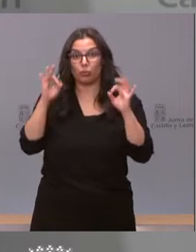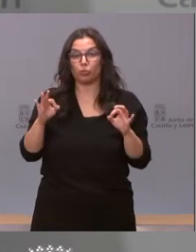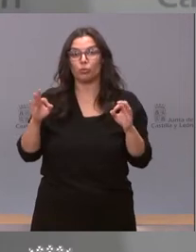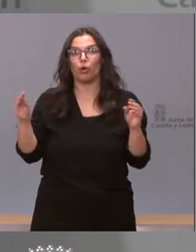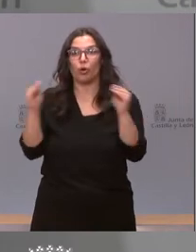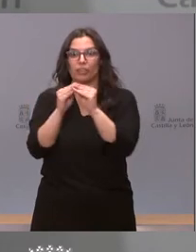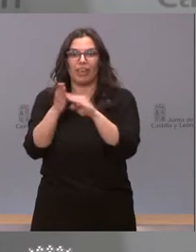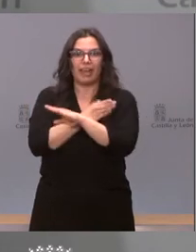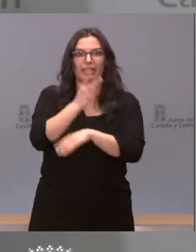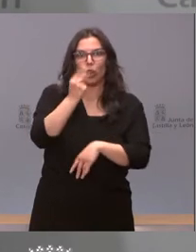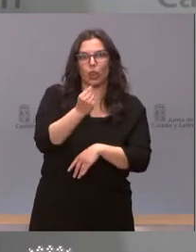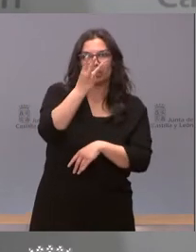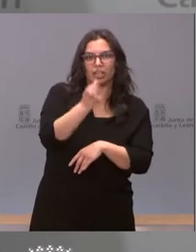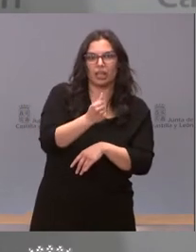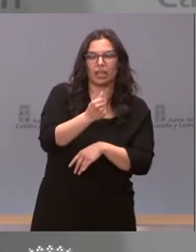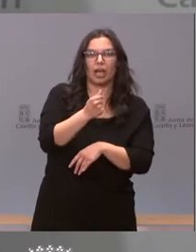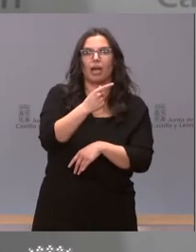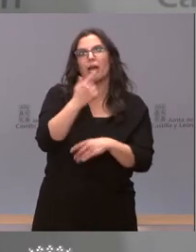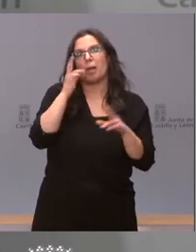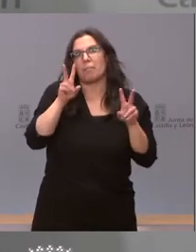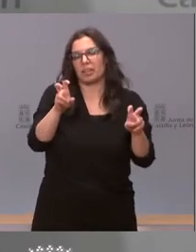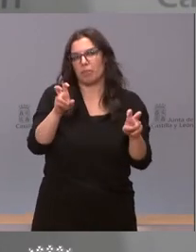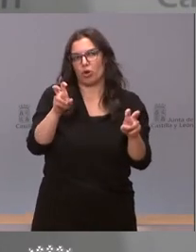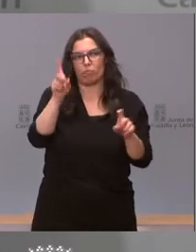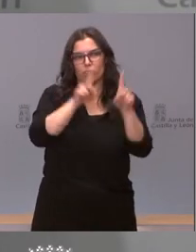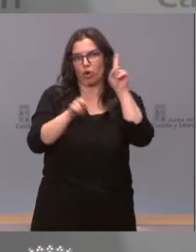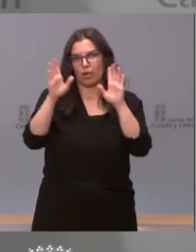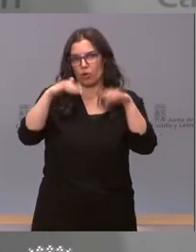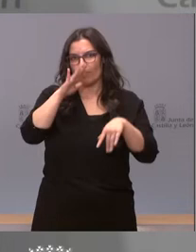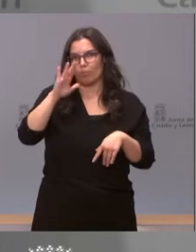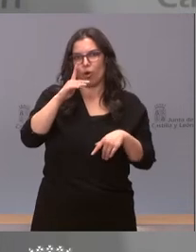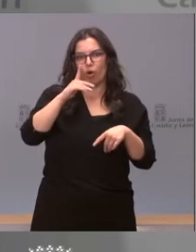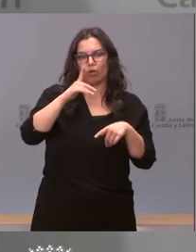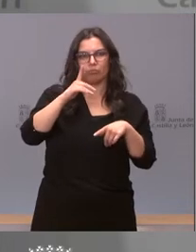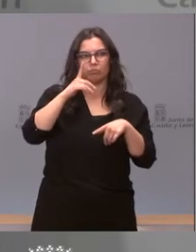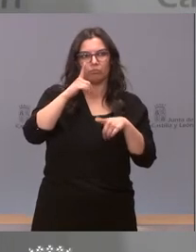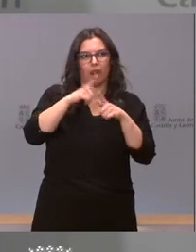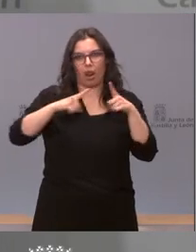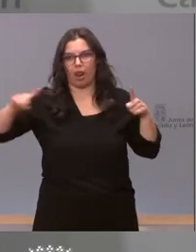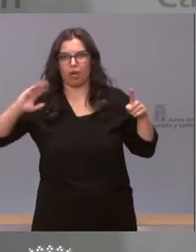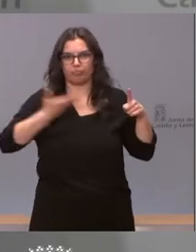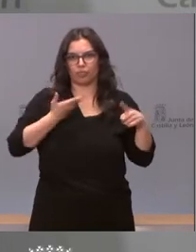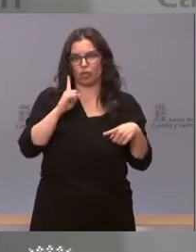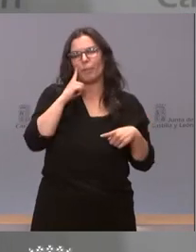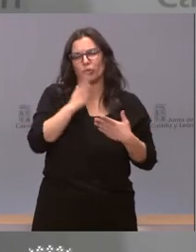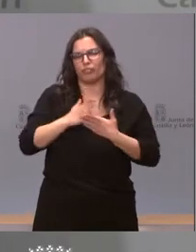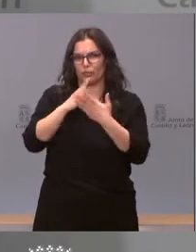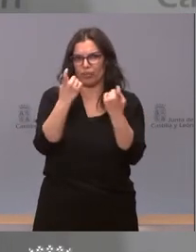días, tres días antes, son efectos pasajeros. En principio, no parece que tenga mayor relevancia, pero lo estudiaremos con detenimiento.